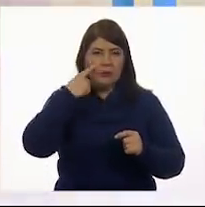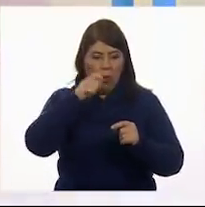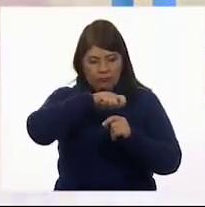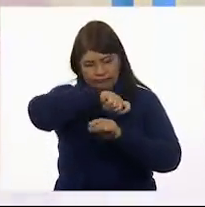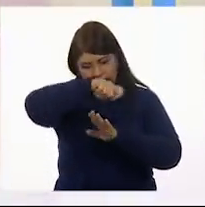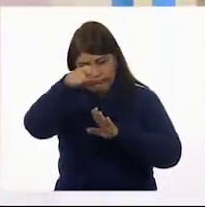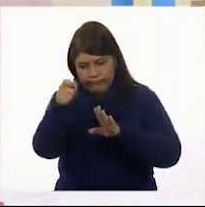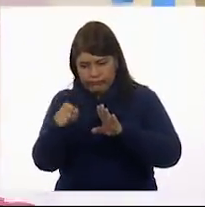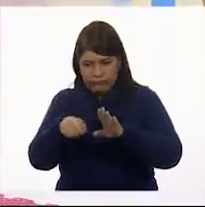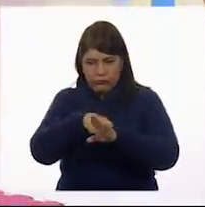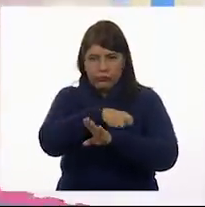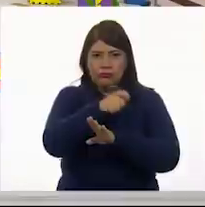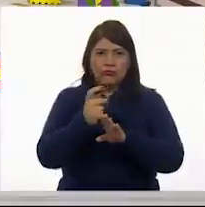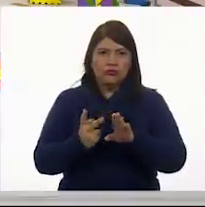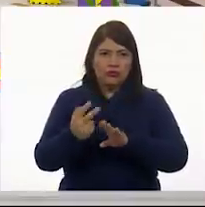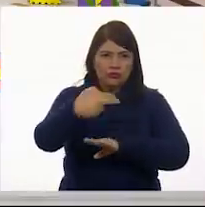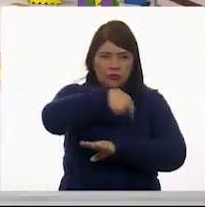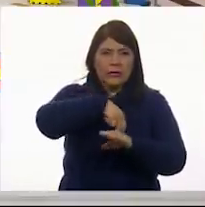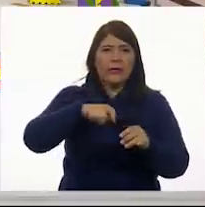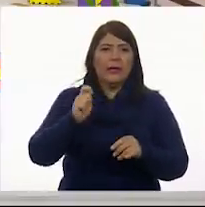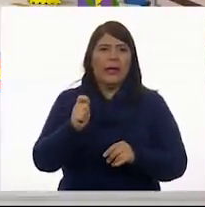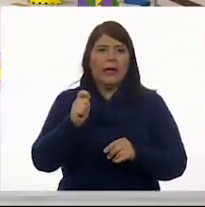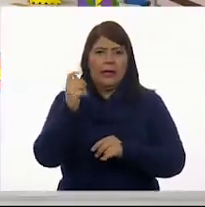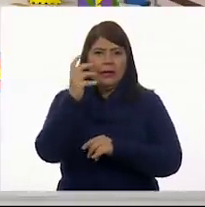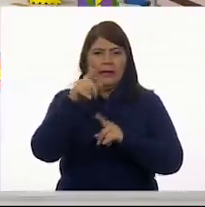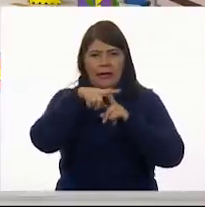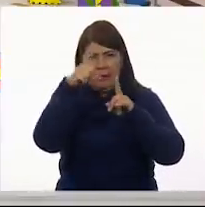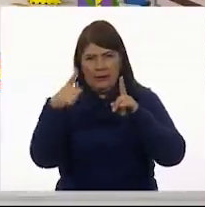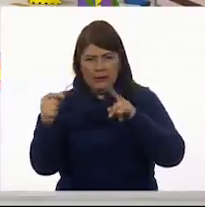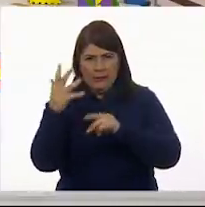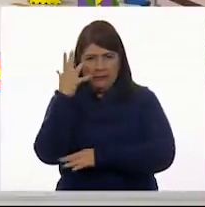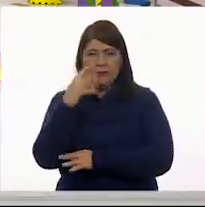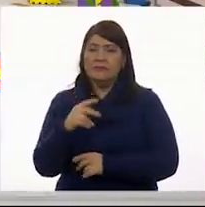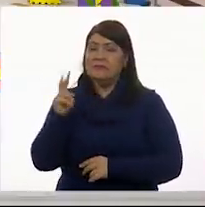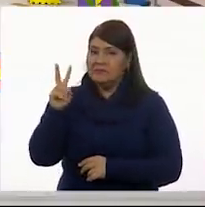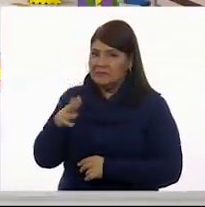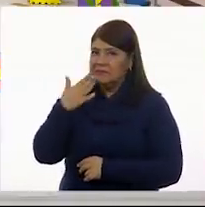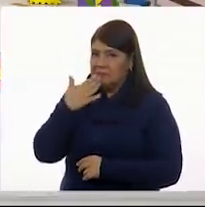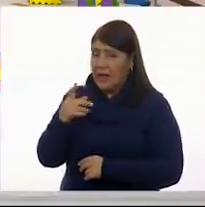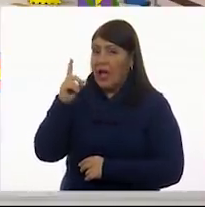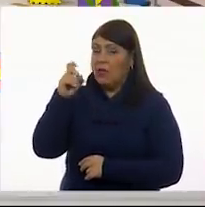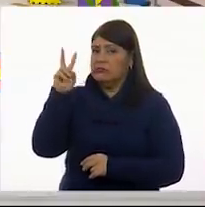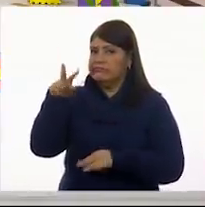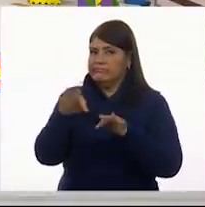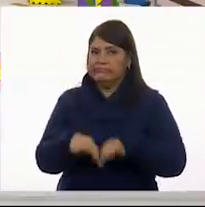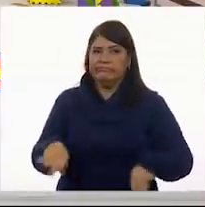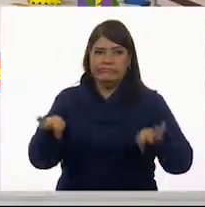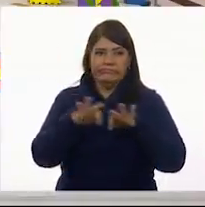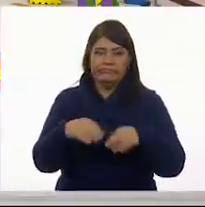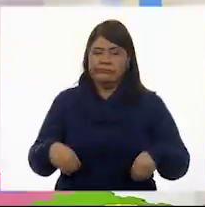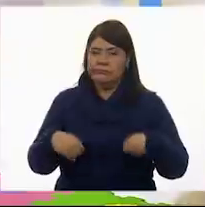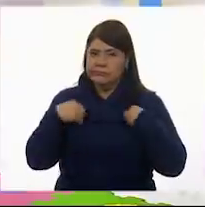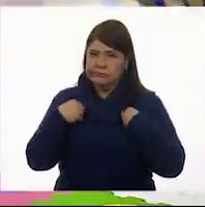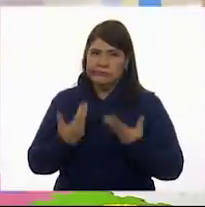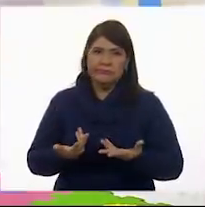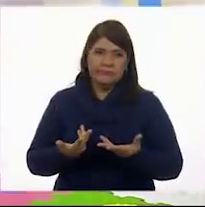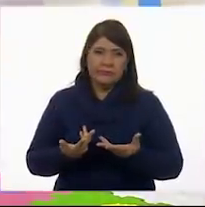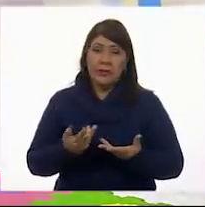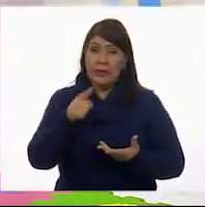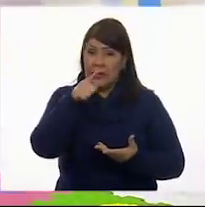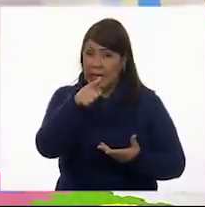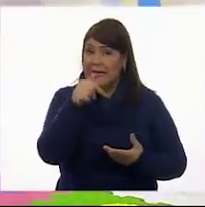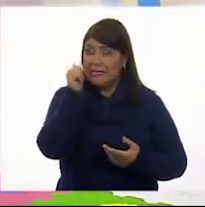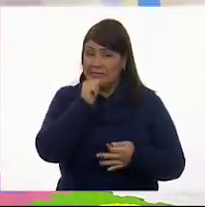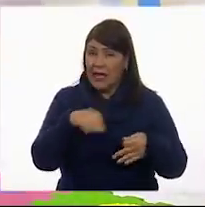Muy bien. El agua es fundamental para nuestra vida. No, dejen de